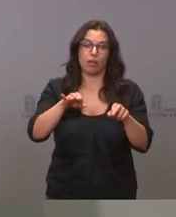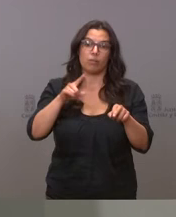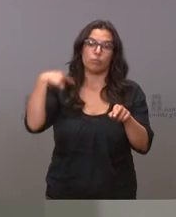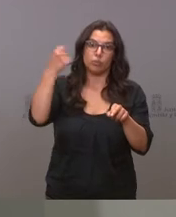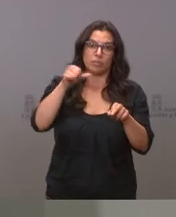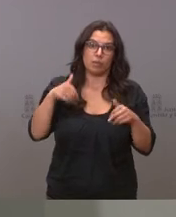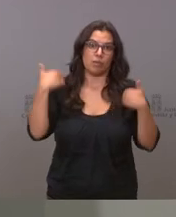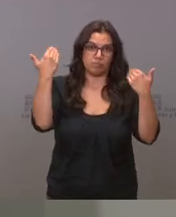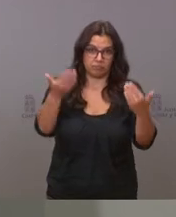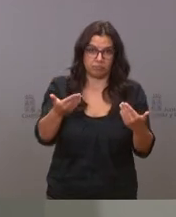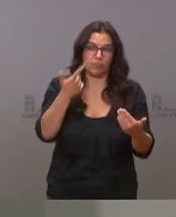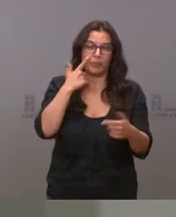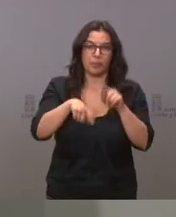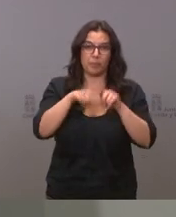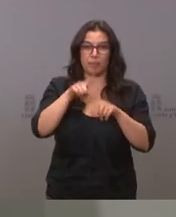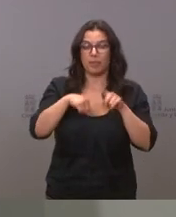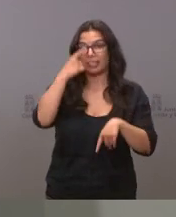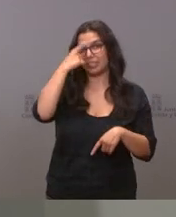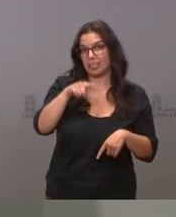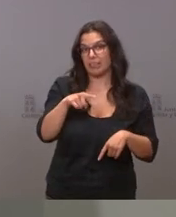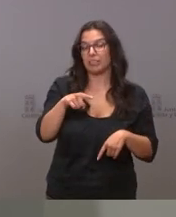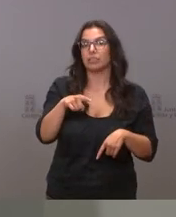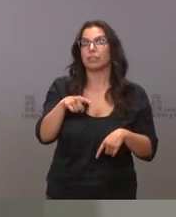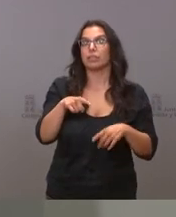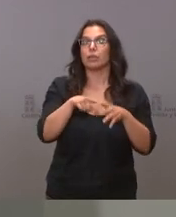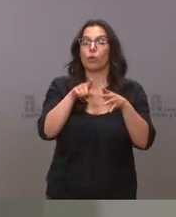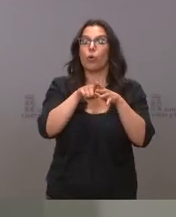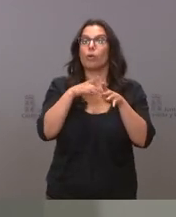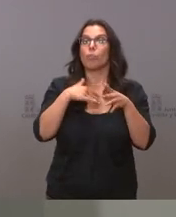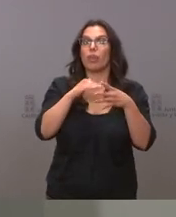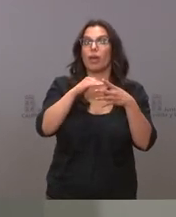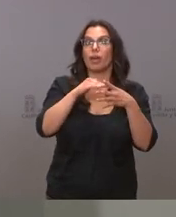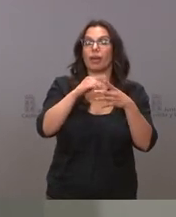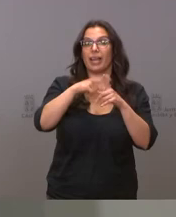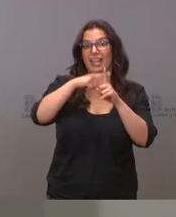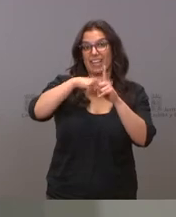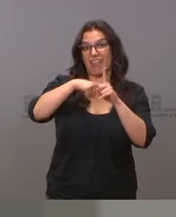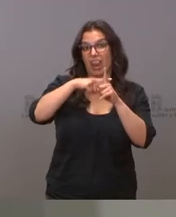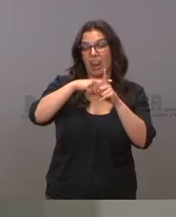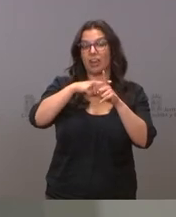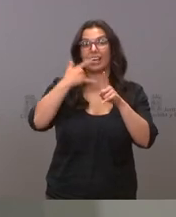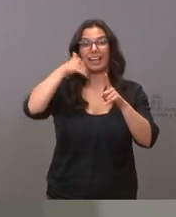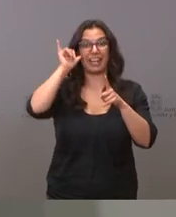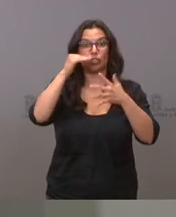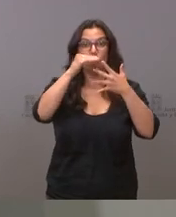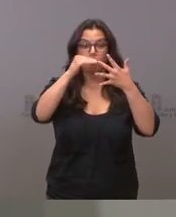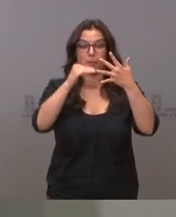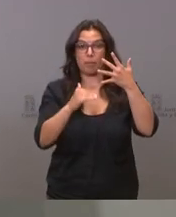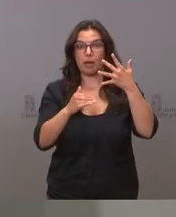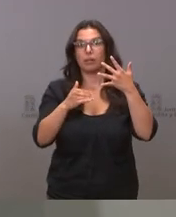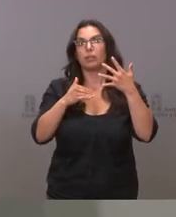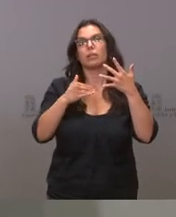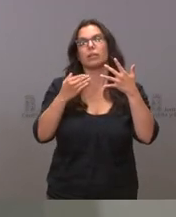semana ya saben que para bajar son 14 días pero para subir no es necesario que sean 14 días